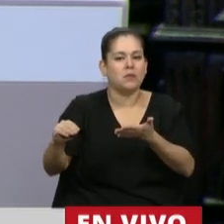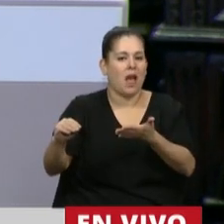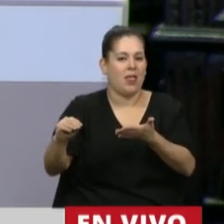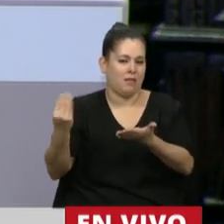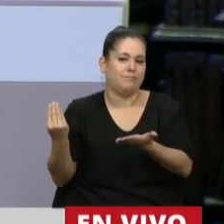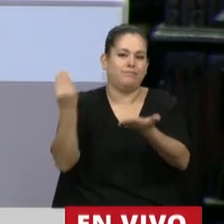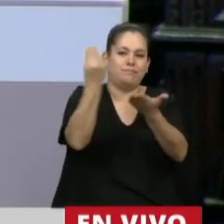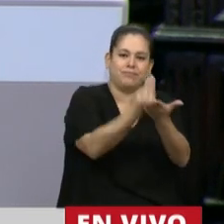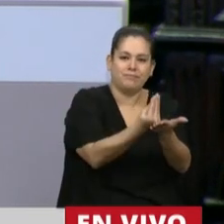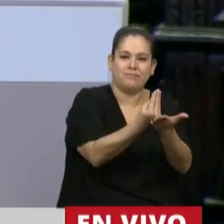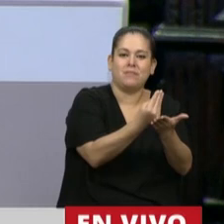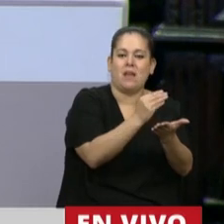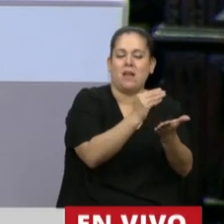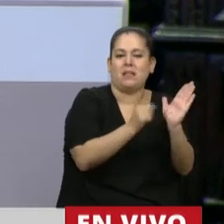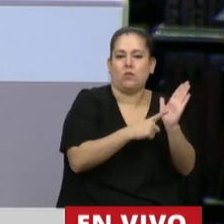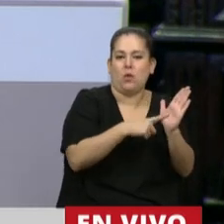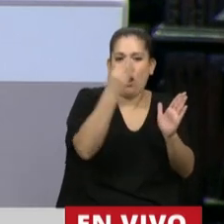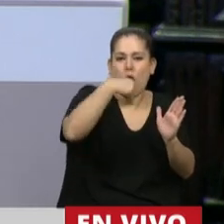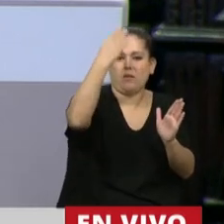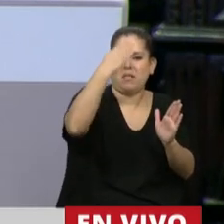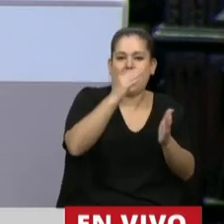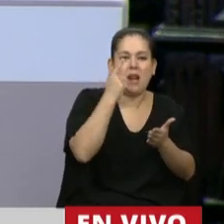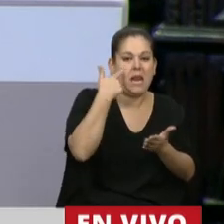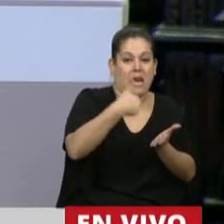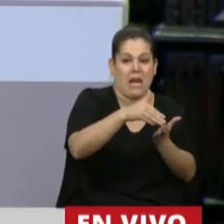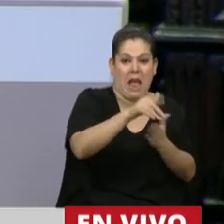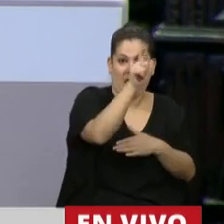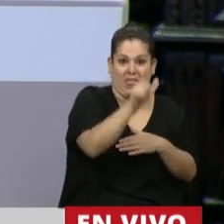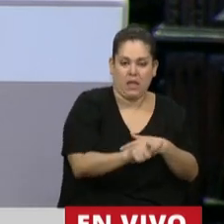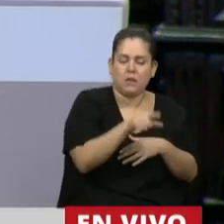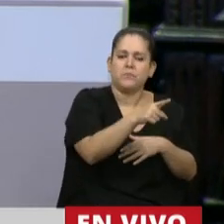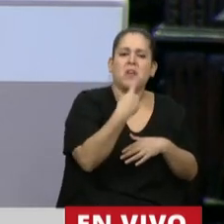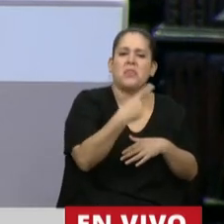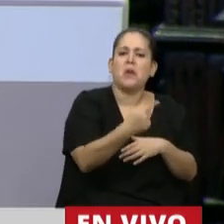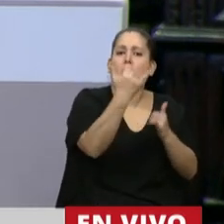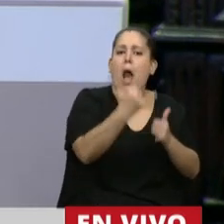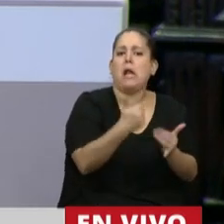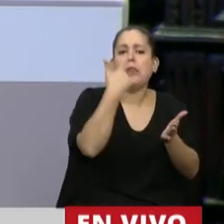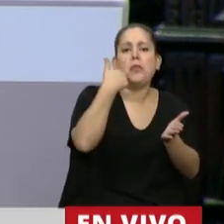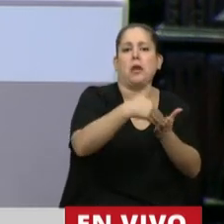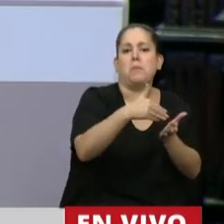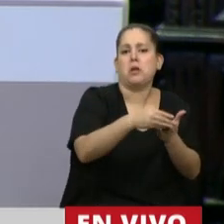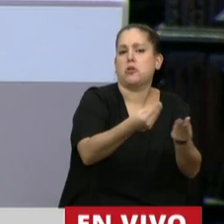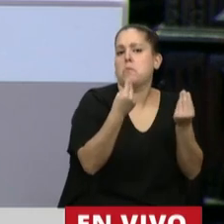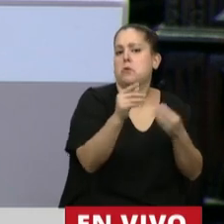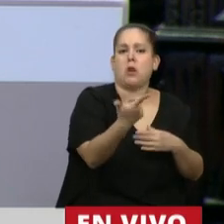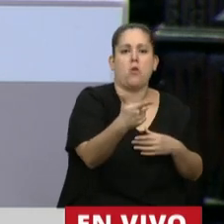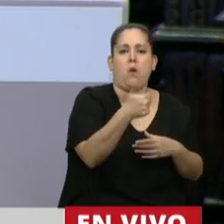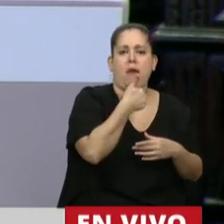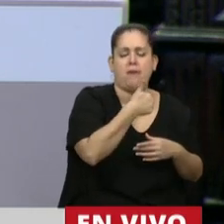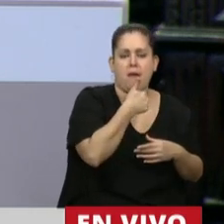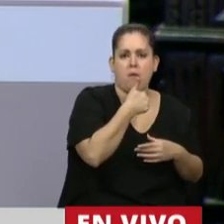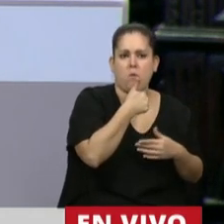del INADI habló de discriminación, habló de que se discriminaba porque no había agua. Y entonces